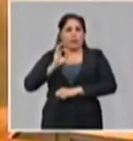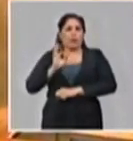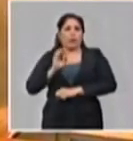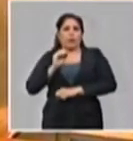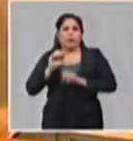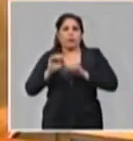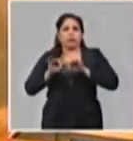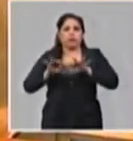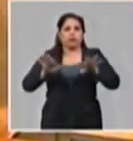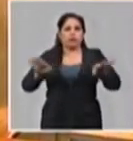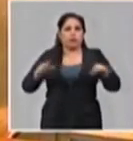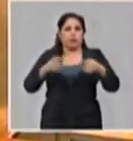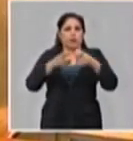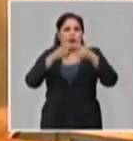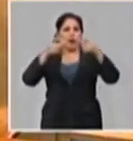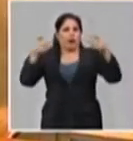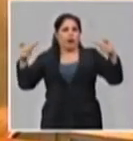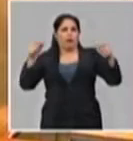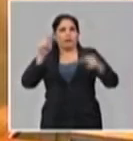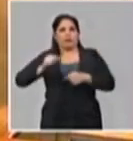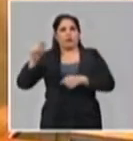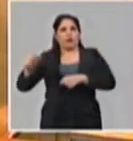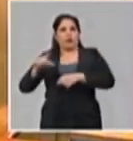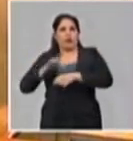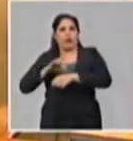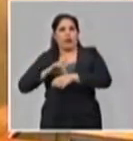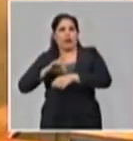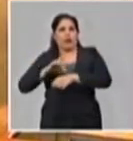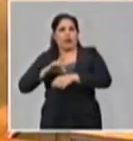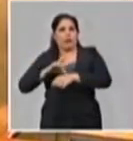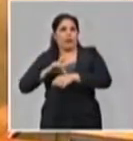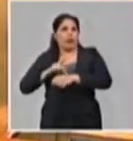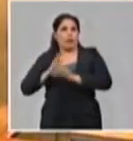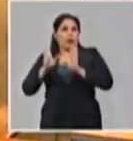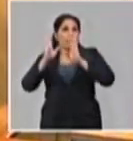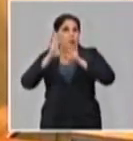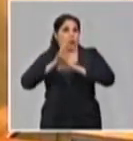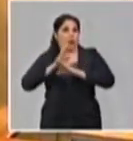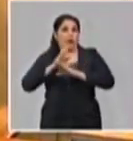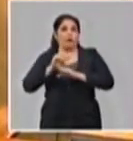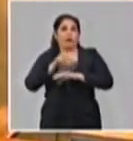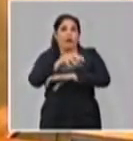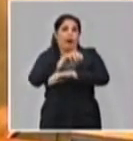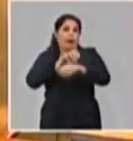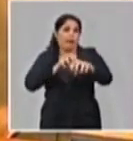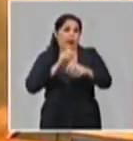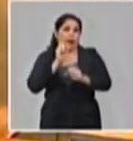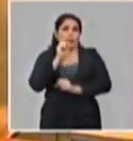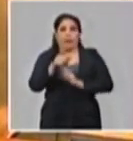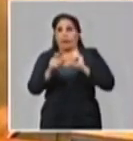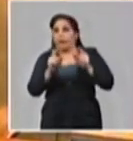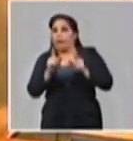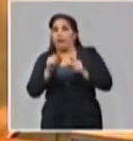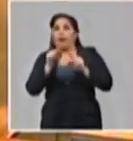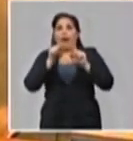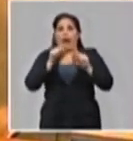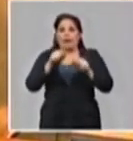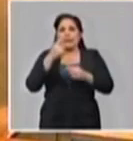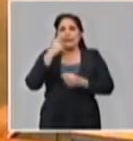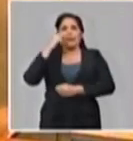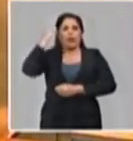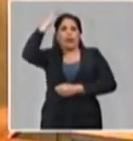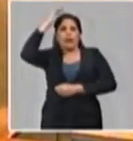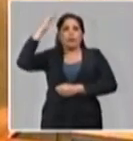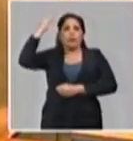extendiendo a un número creciente de pacientes que no tenían exposición al mercado de animales, lo que incorporó la hipótesis